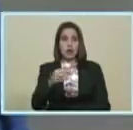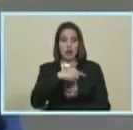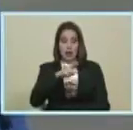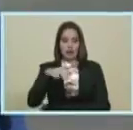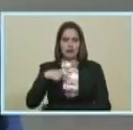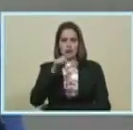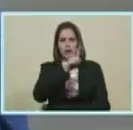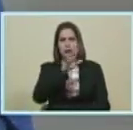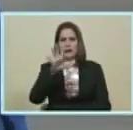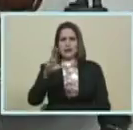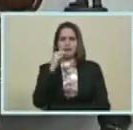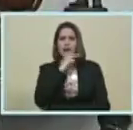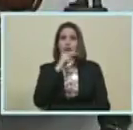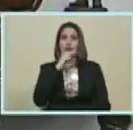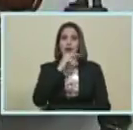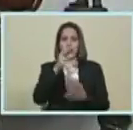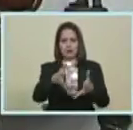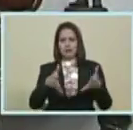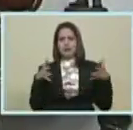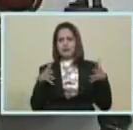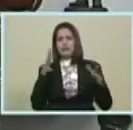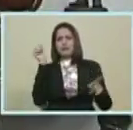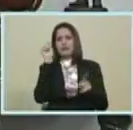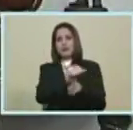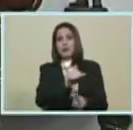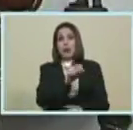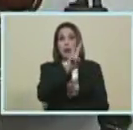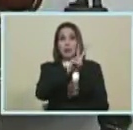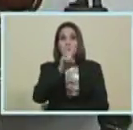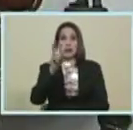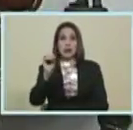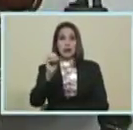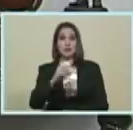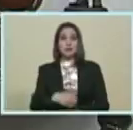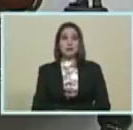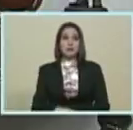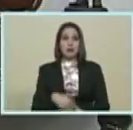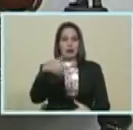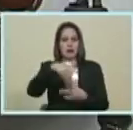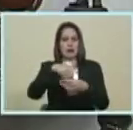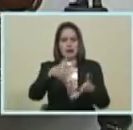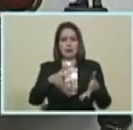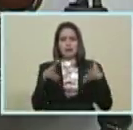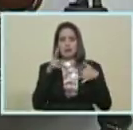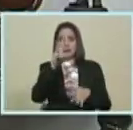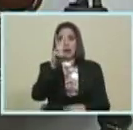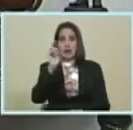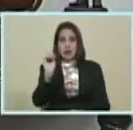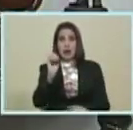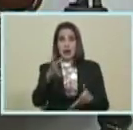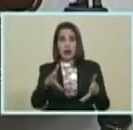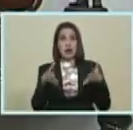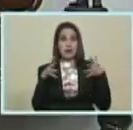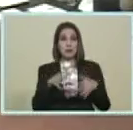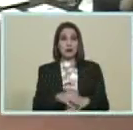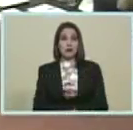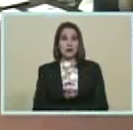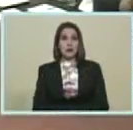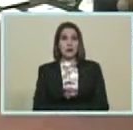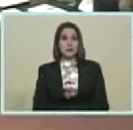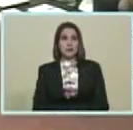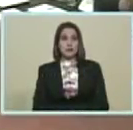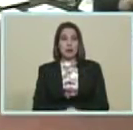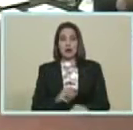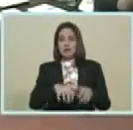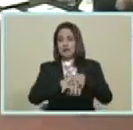nosotros... ...el 15 de octubre... ...vamos a tener... ...la victoria número 20... ...será la elección número 20... ...ganaremos... ...la